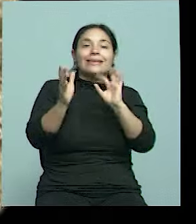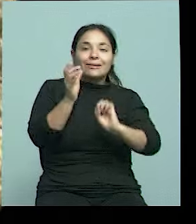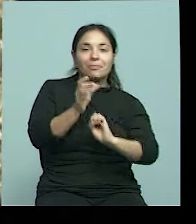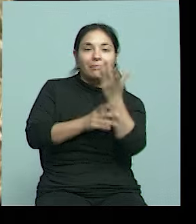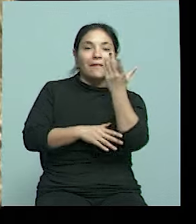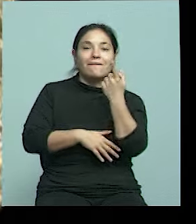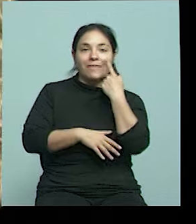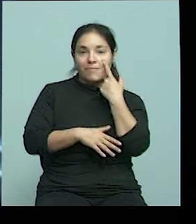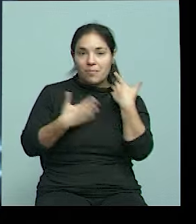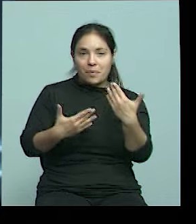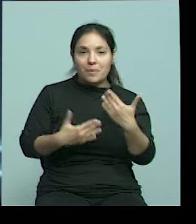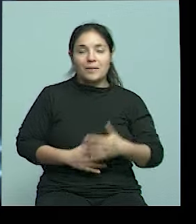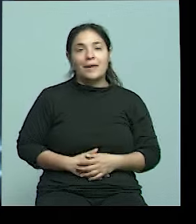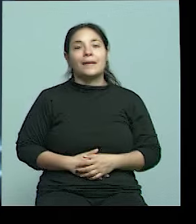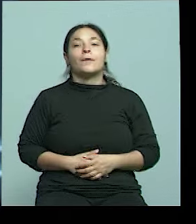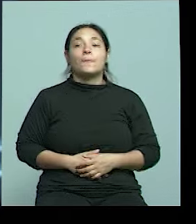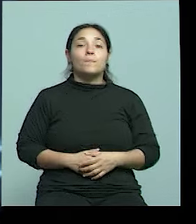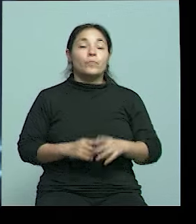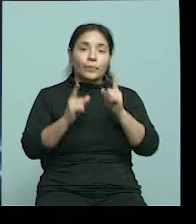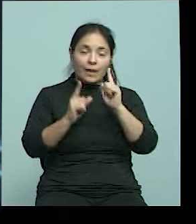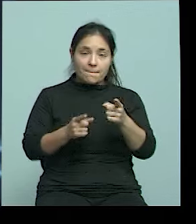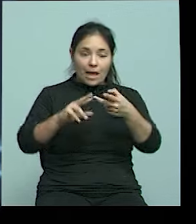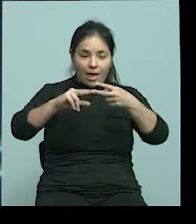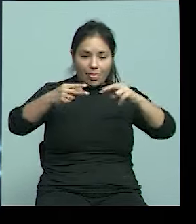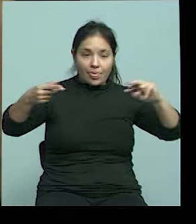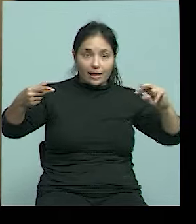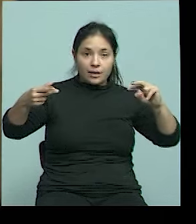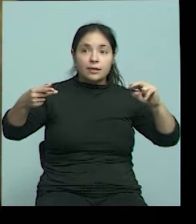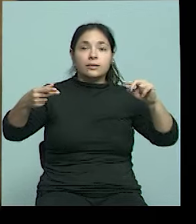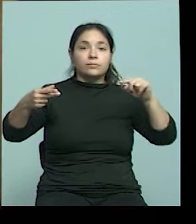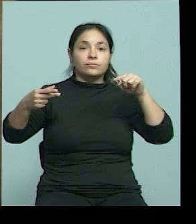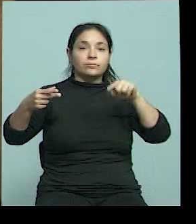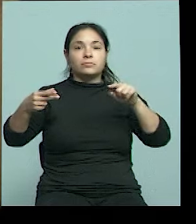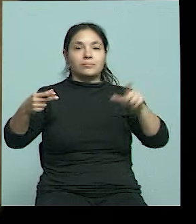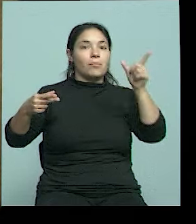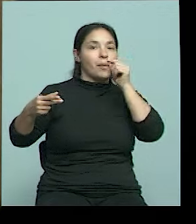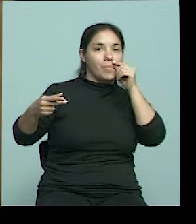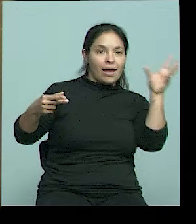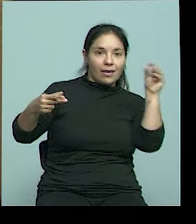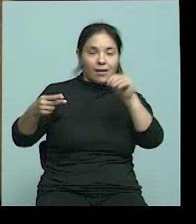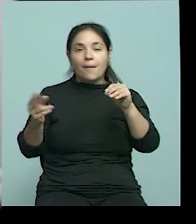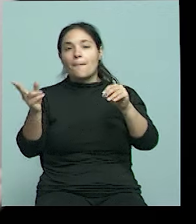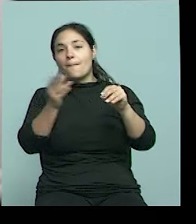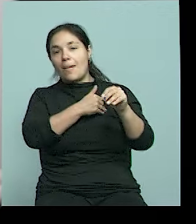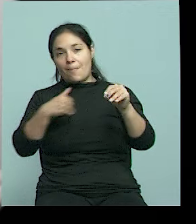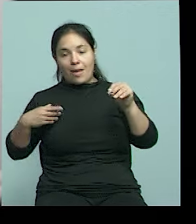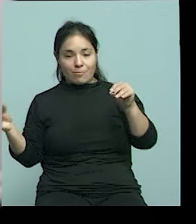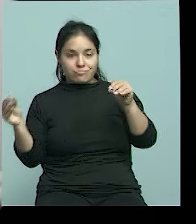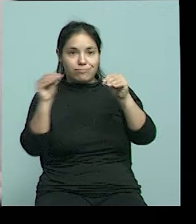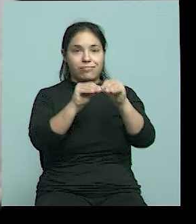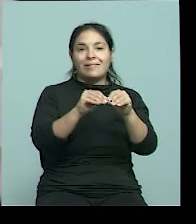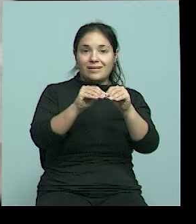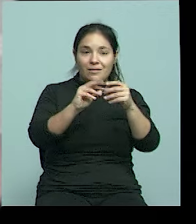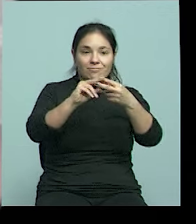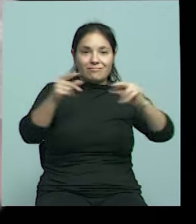organismo. A su vez, está formado por ADN que proviene del padre y de la madre de un individuo.